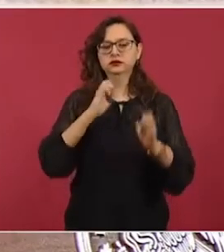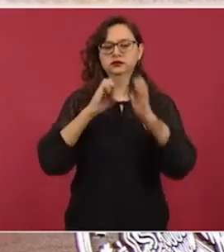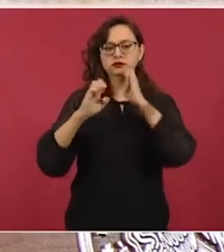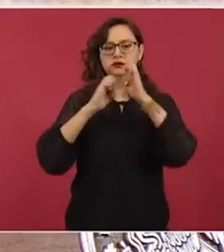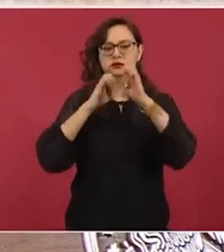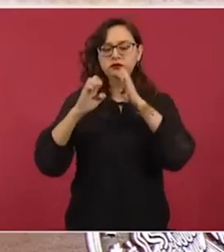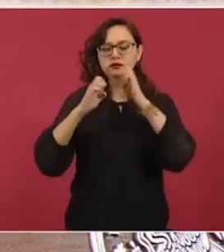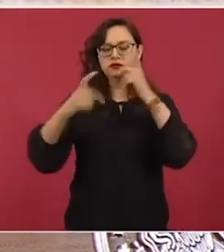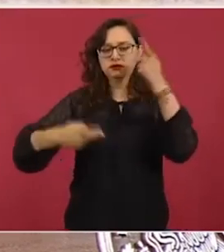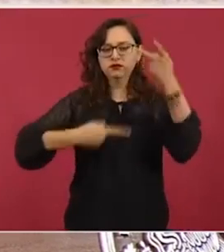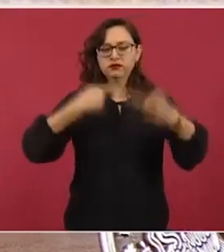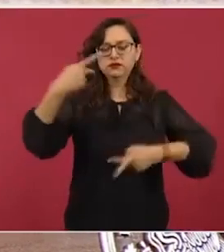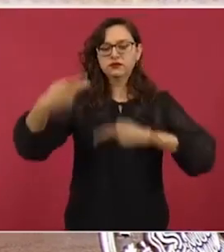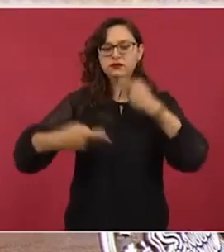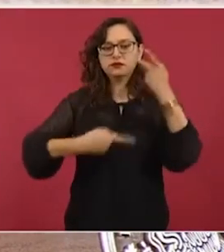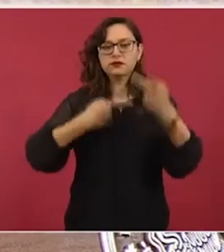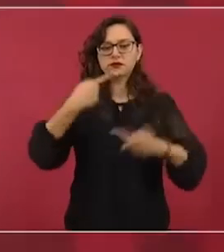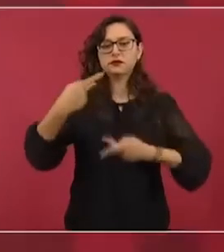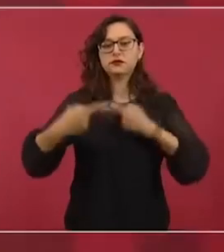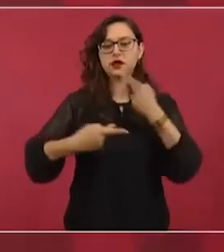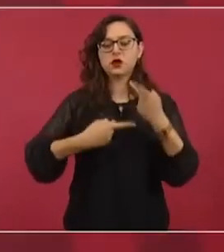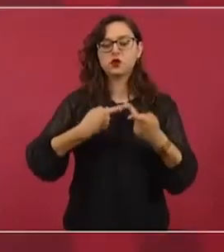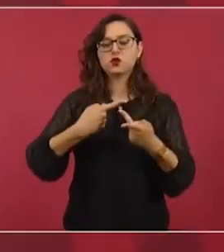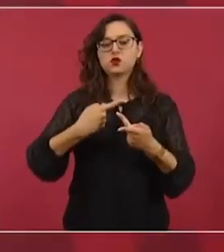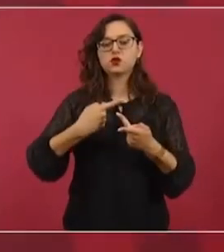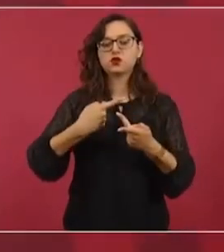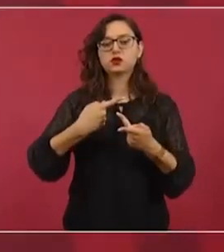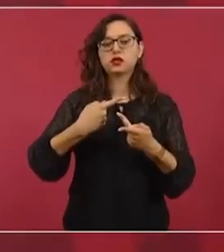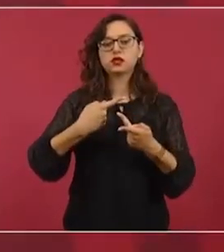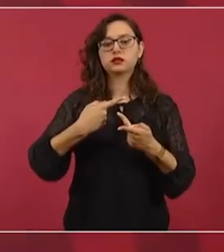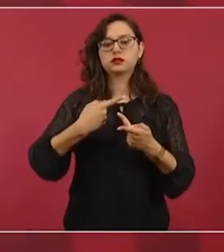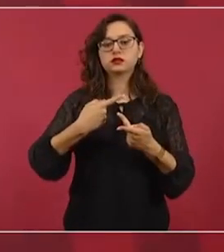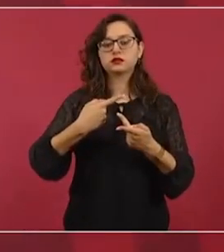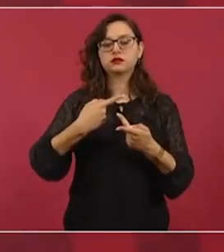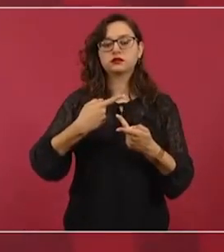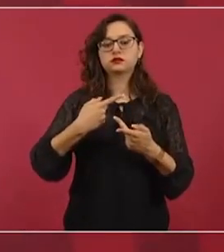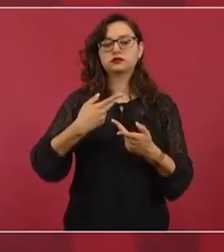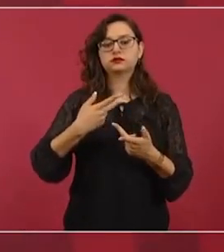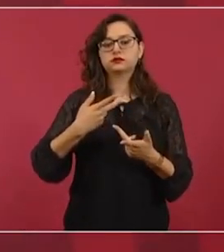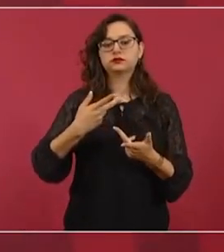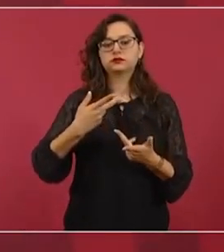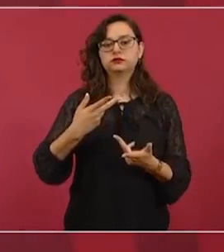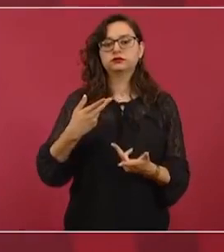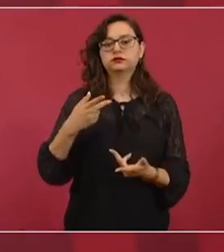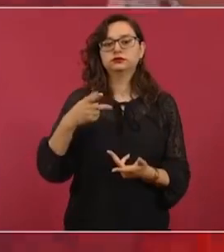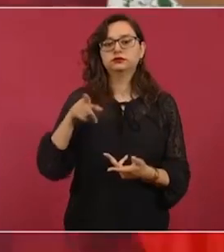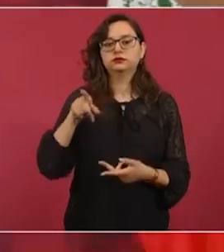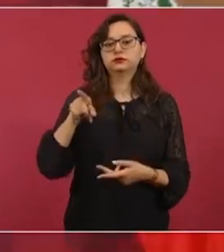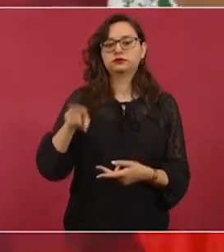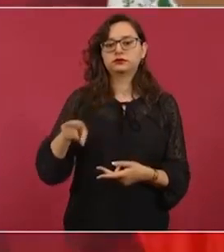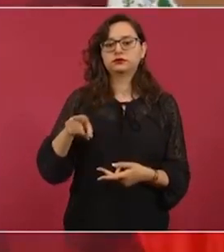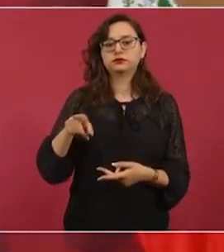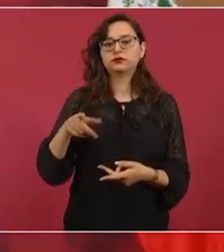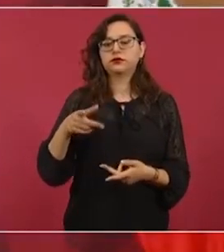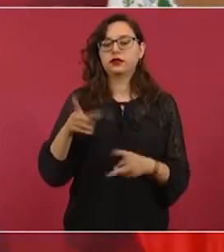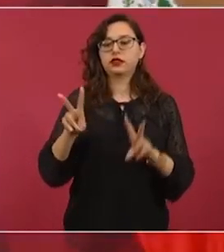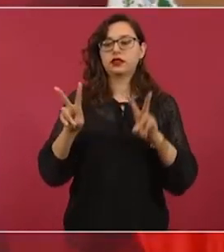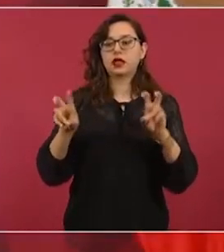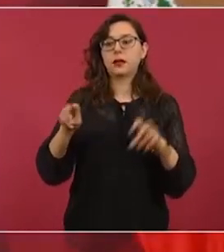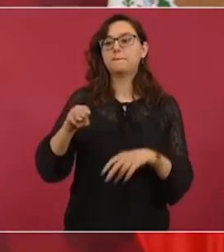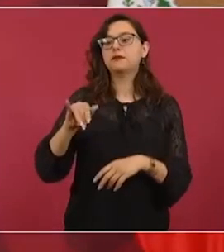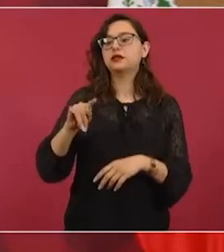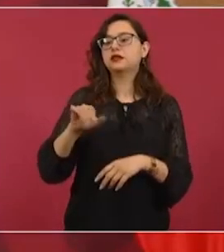que le hicieron a Mitterrand hablaba del papel de los medios,